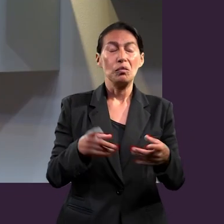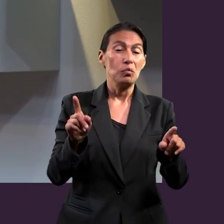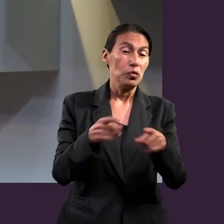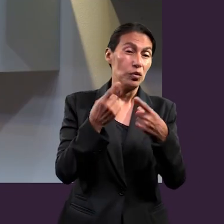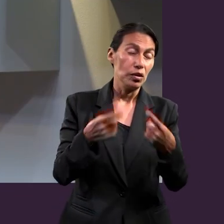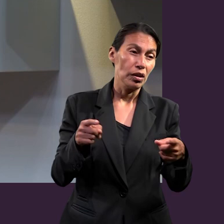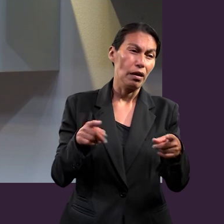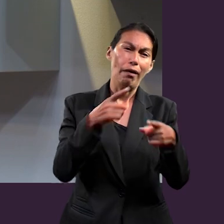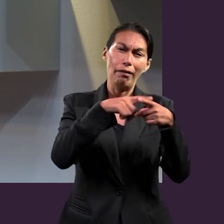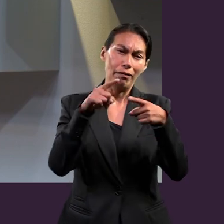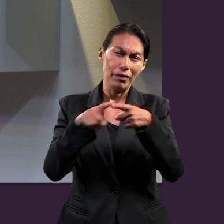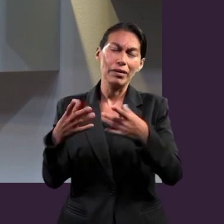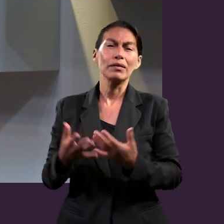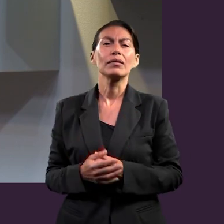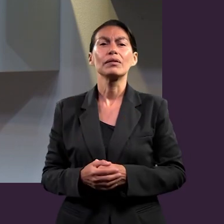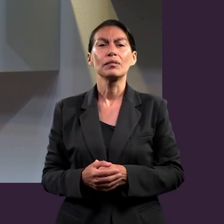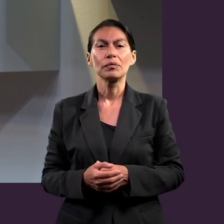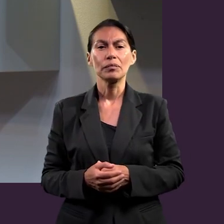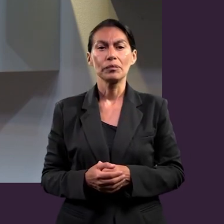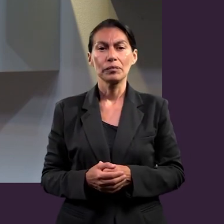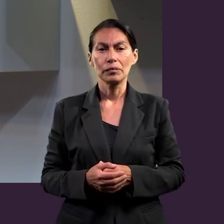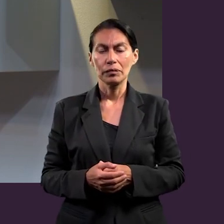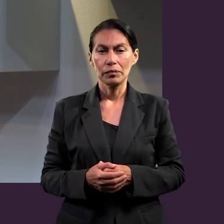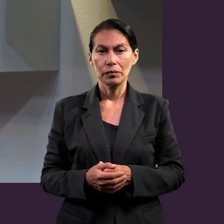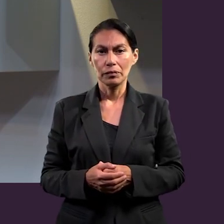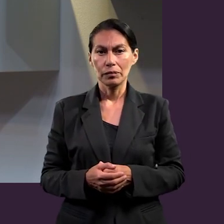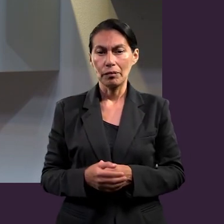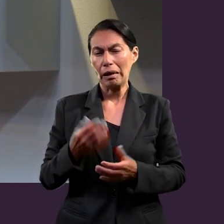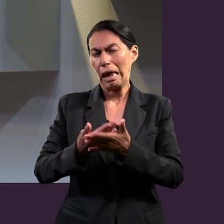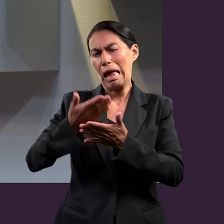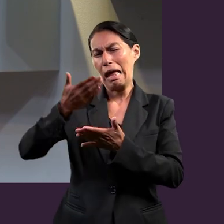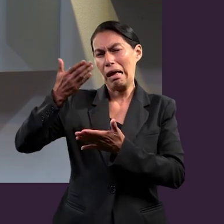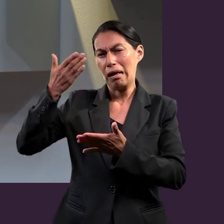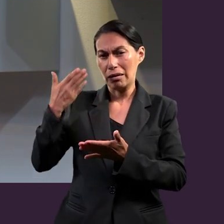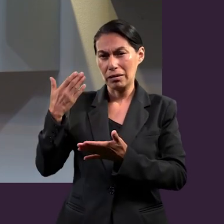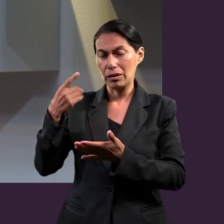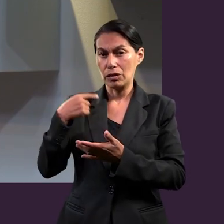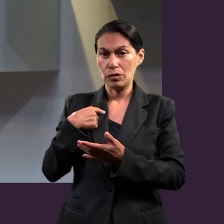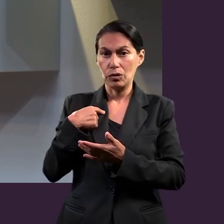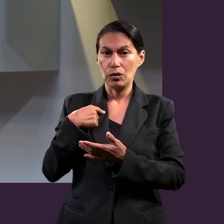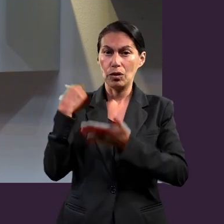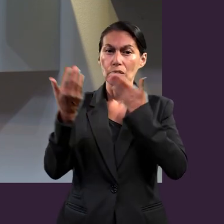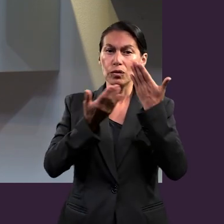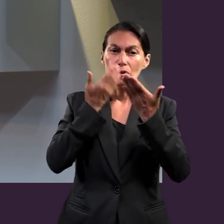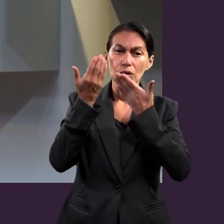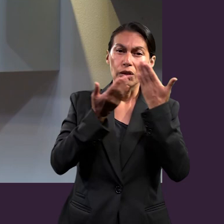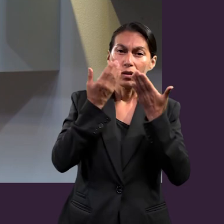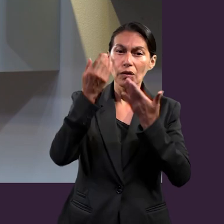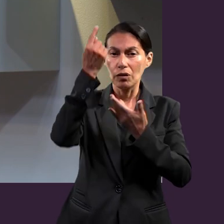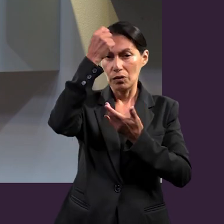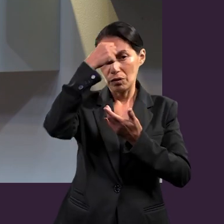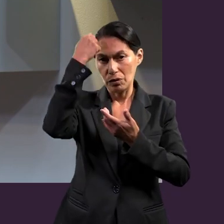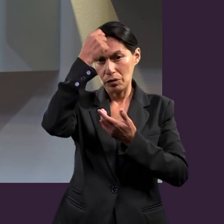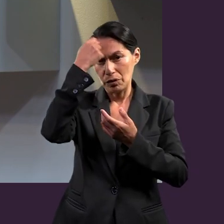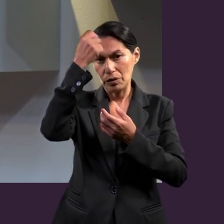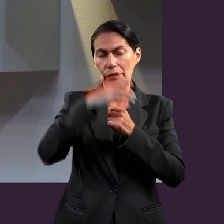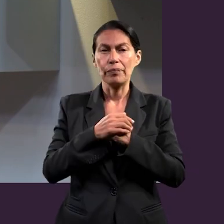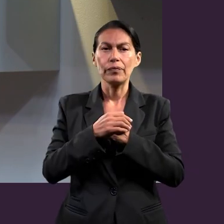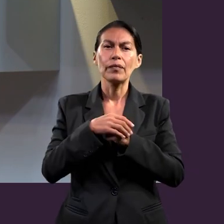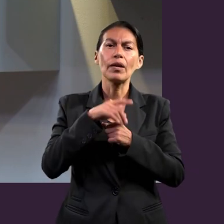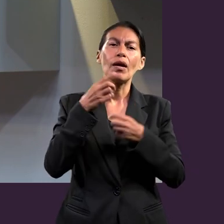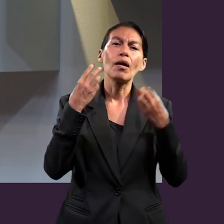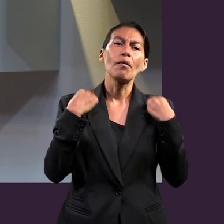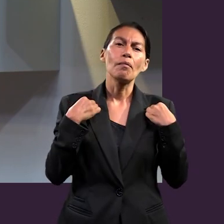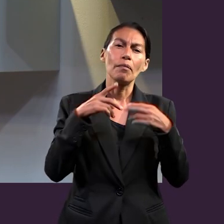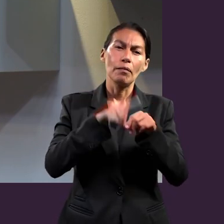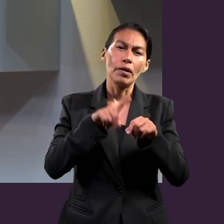excelente. Y hace tiempo, cuando estuve estudiando la maestría en teología, llegó una maestra, Lilian